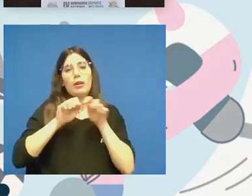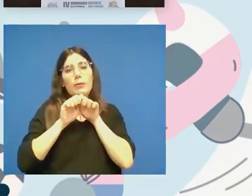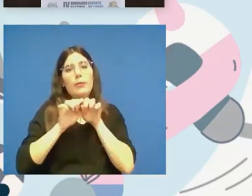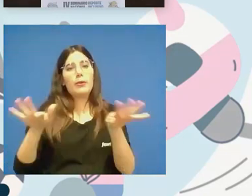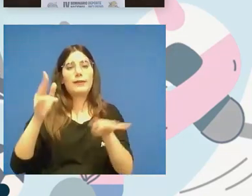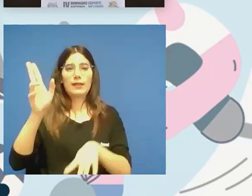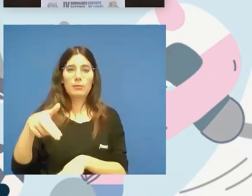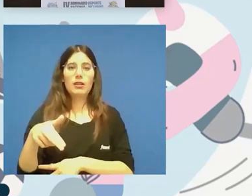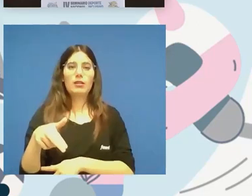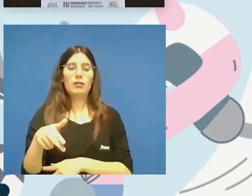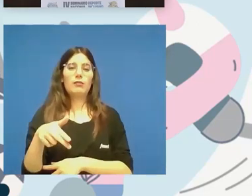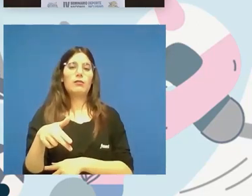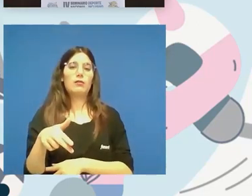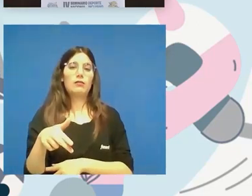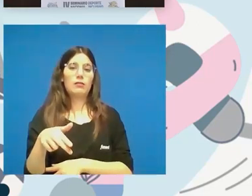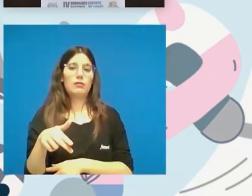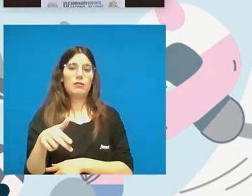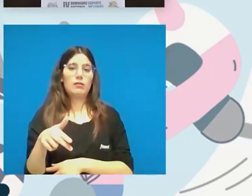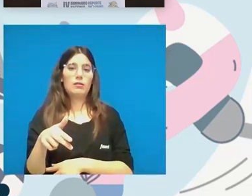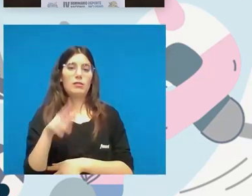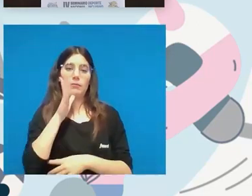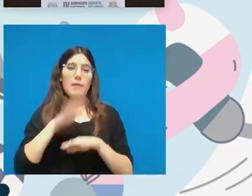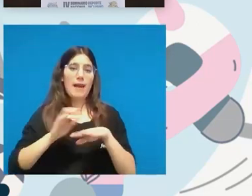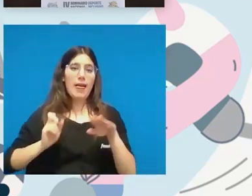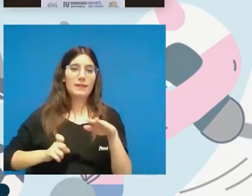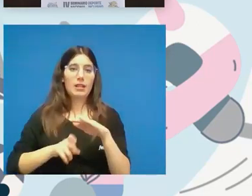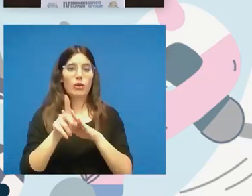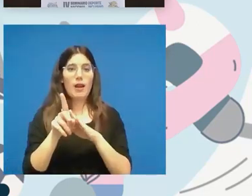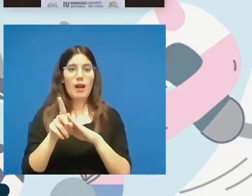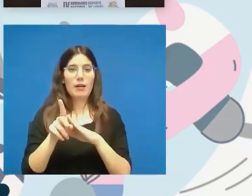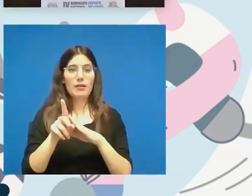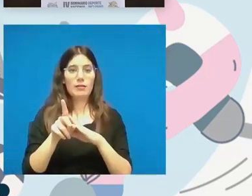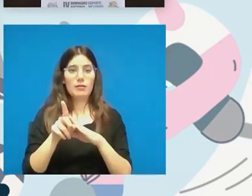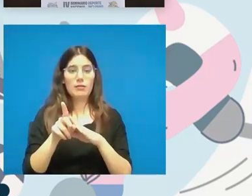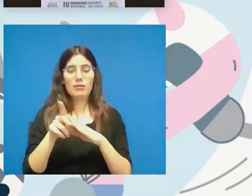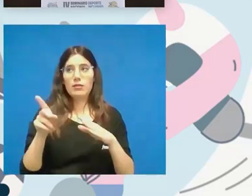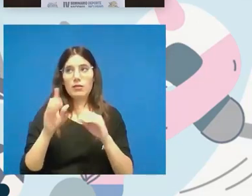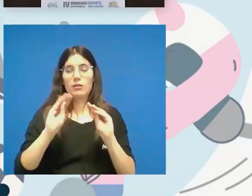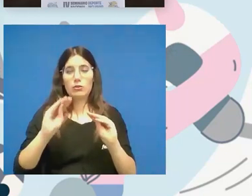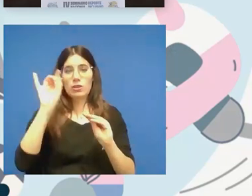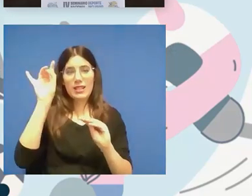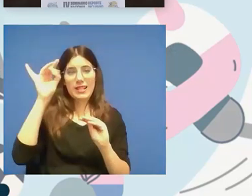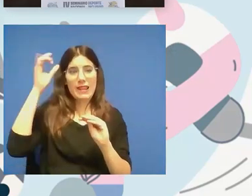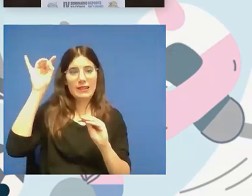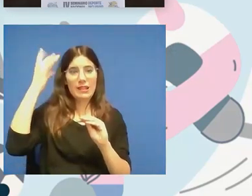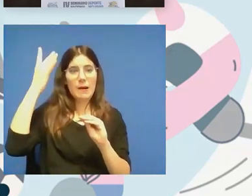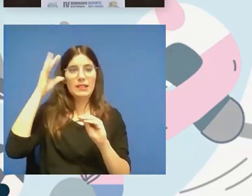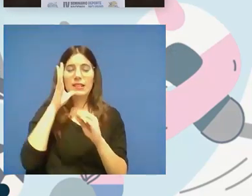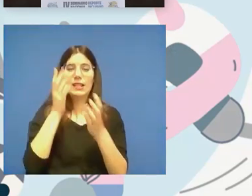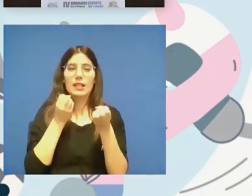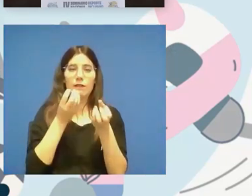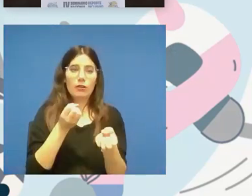de la mano en desarrollar pues iniciativas de información